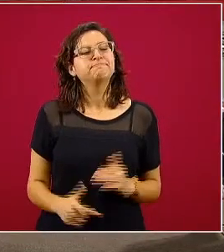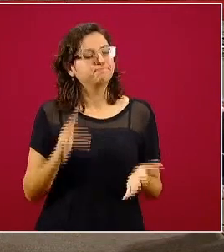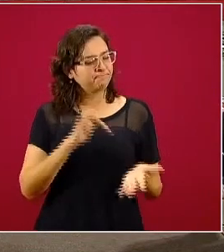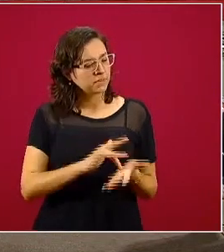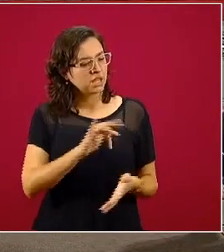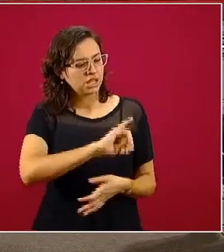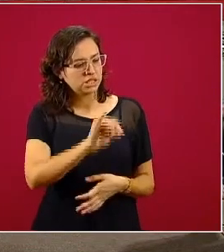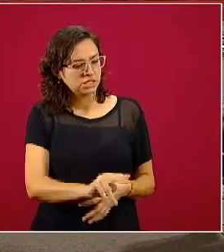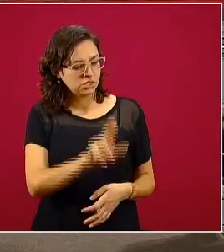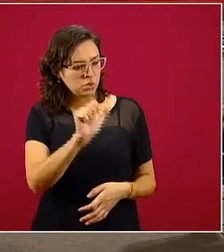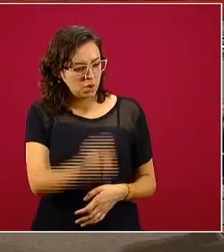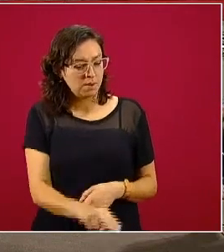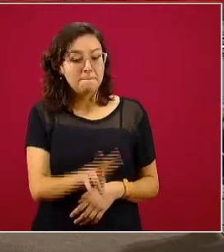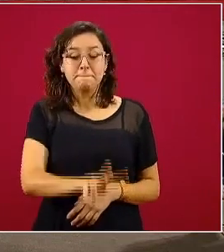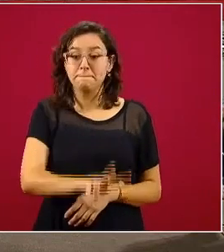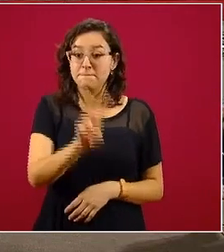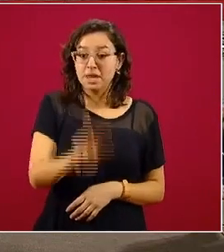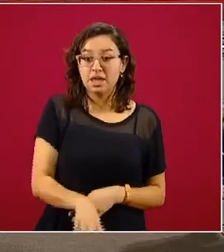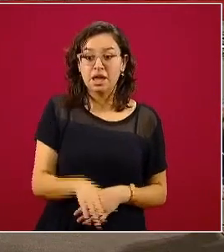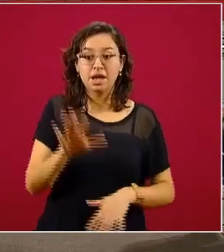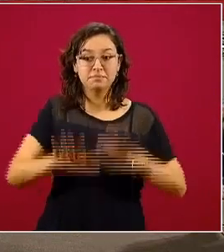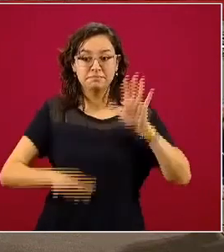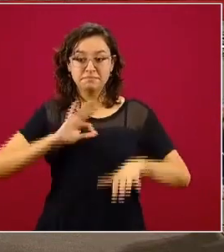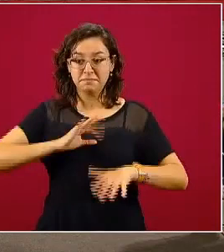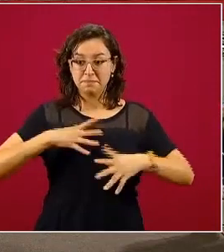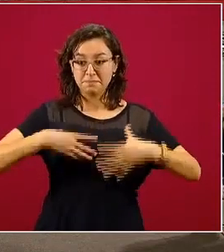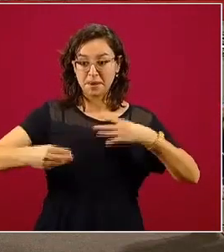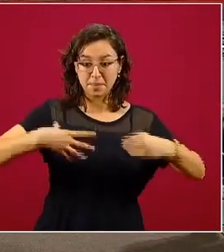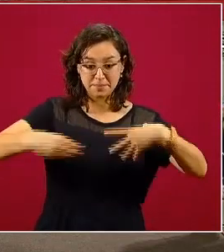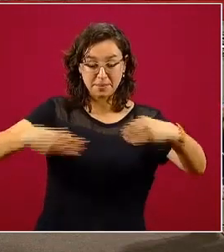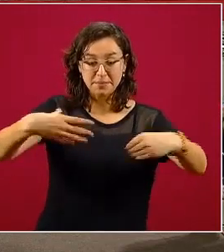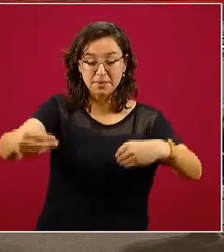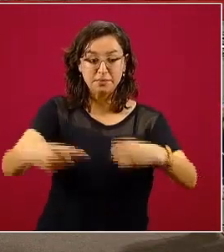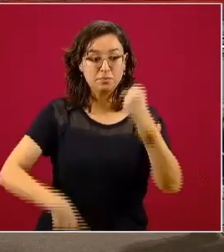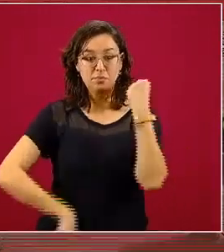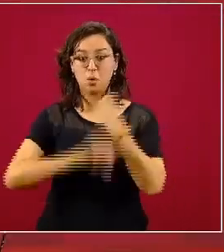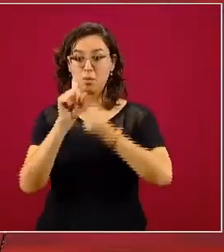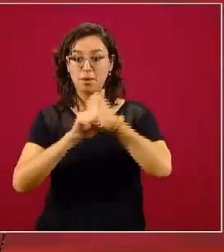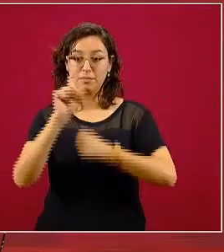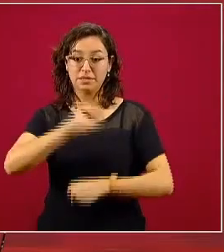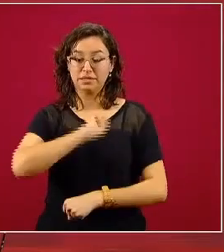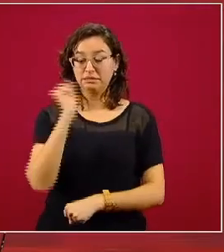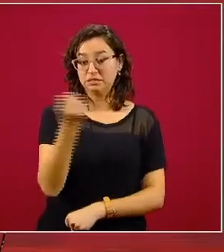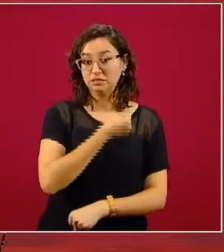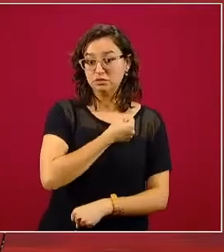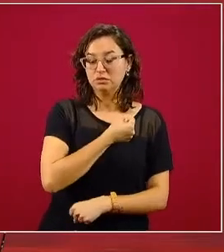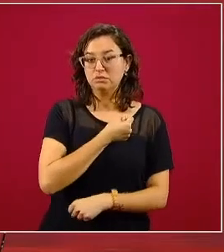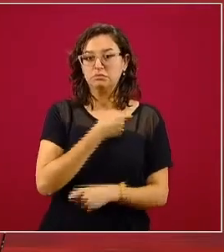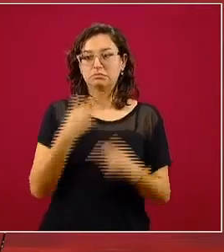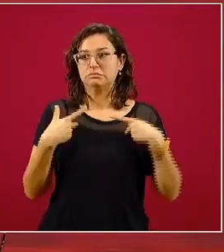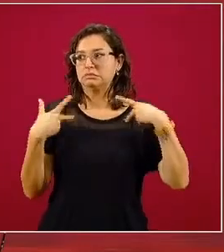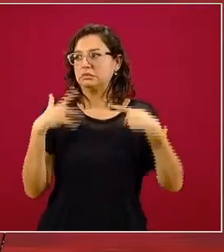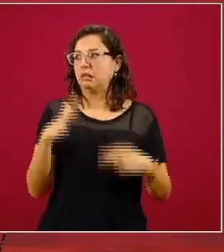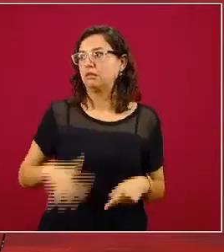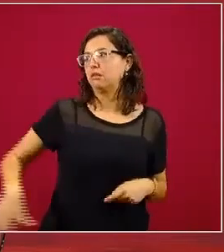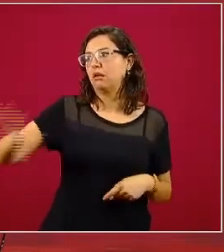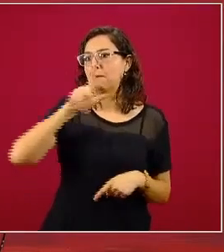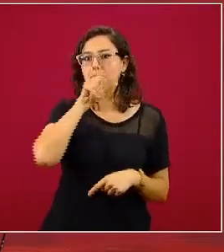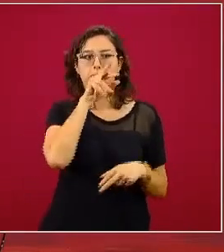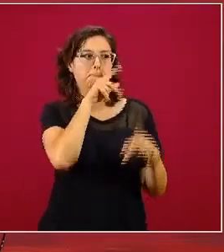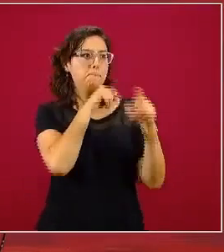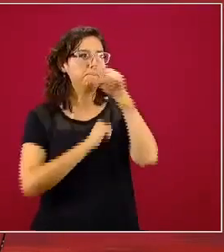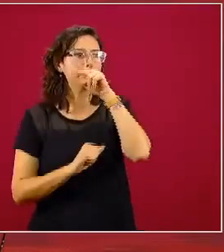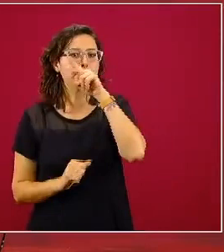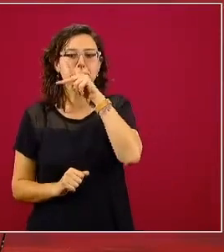efectivamente es común que cuando surge una epidemia o un problema de salud de interés general empiecen a